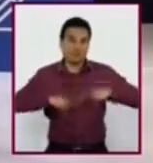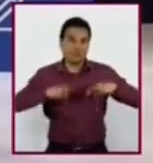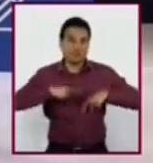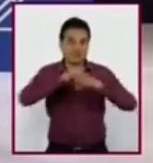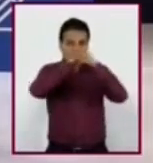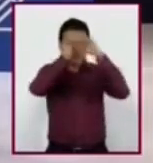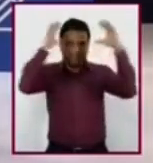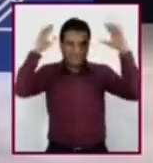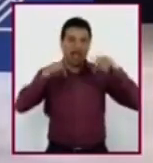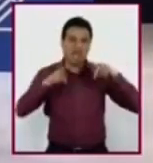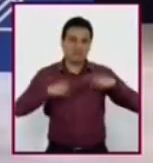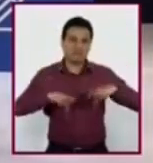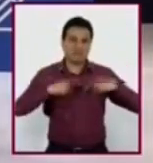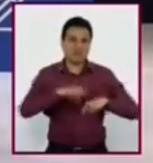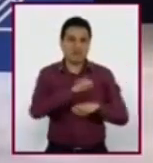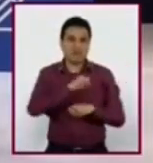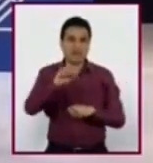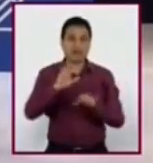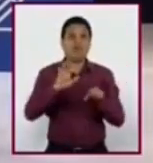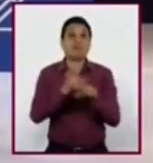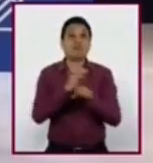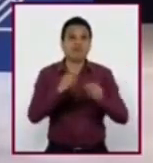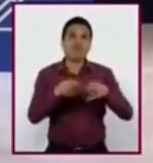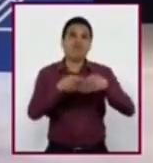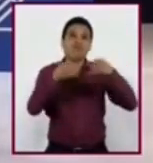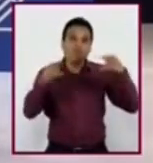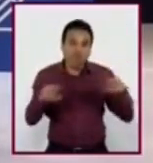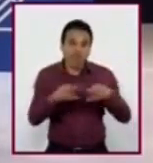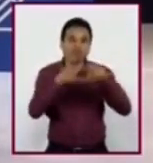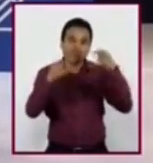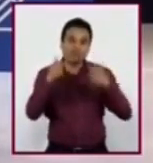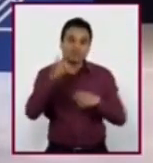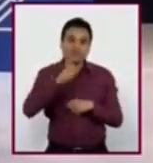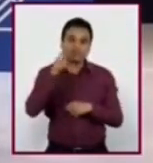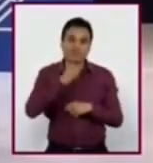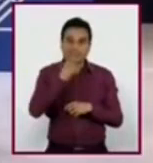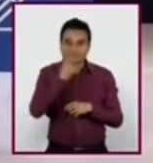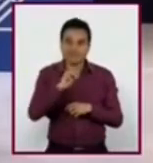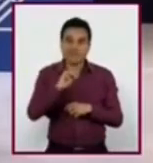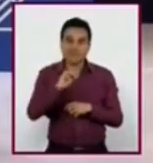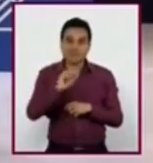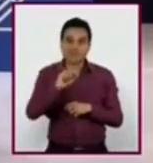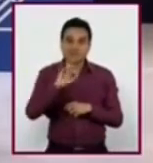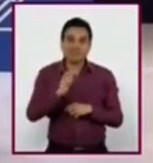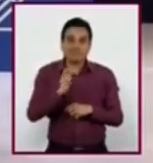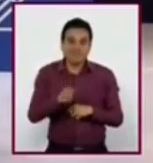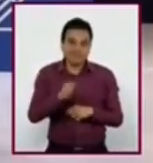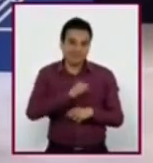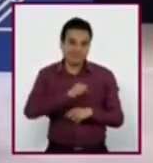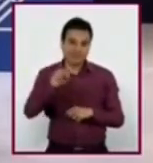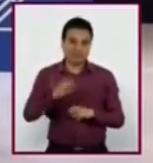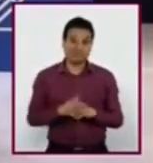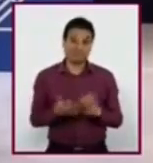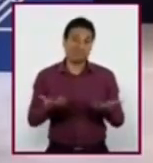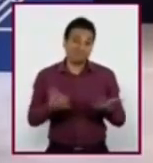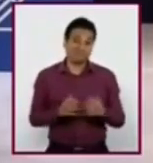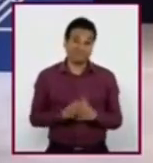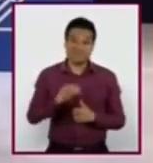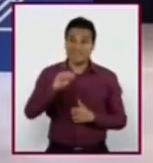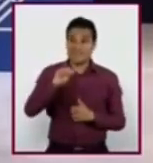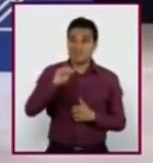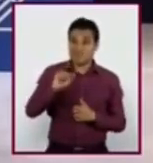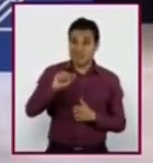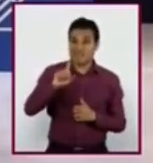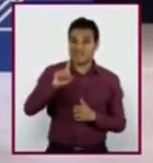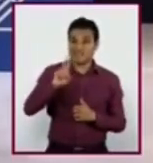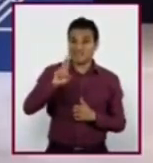Eso pasa por hacerle caso a los cuentos. Efectivamente, el estereotipo de las madrastras está asociado